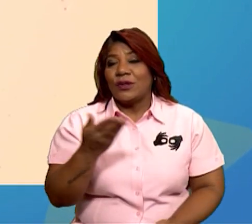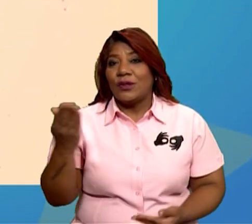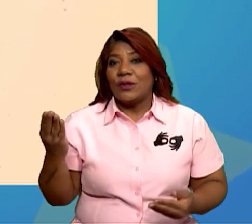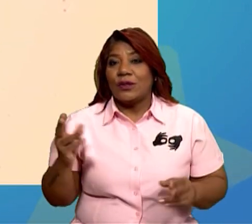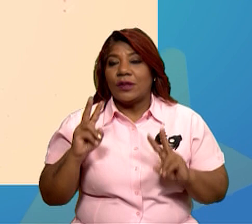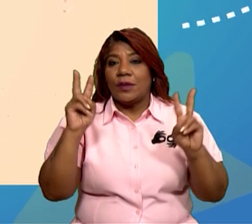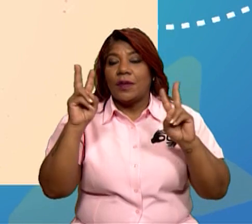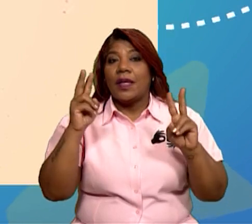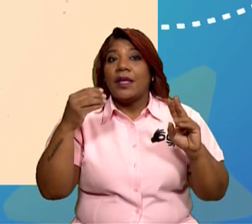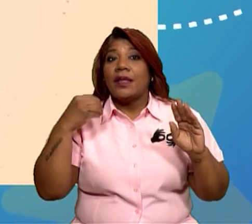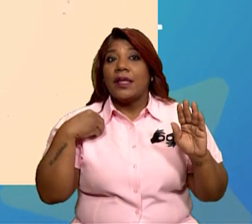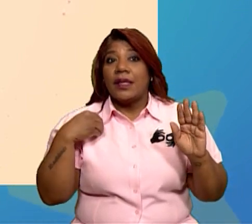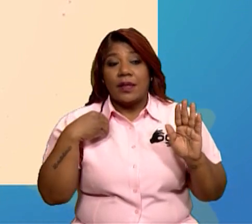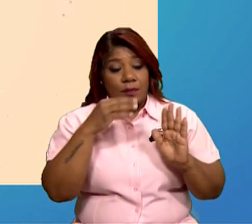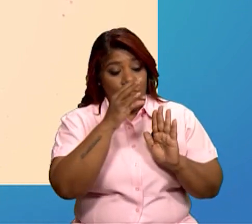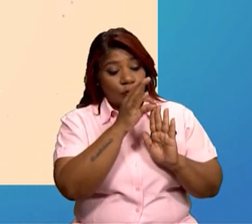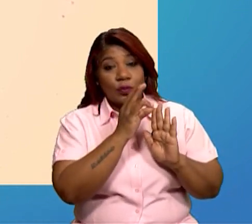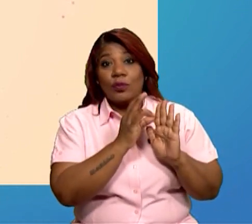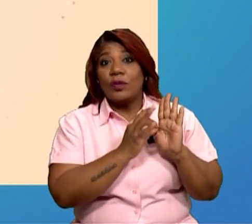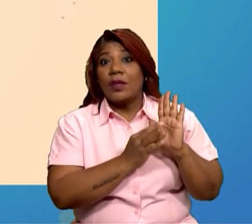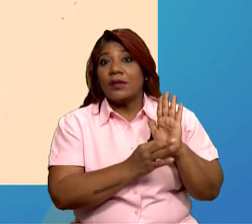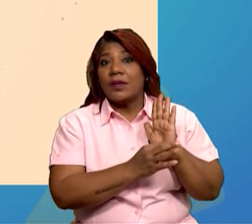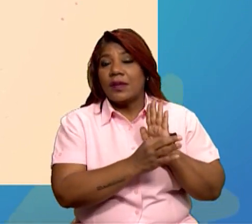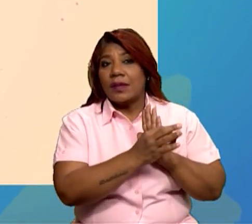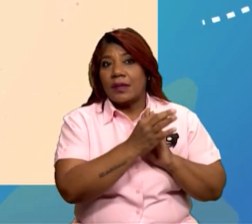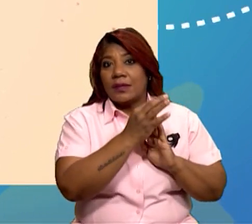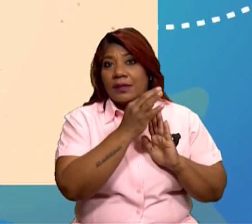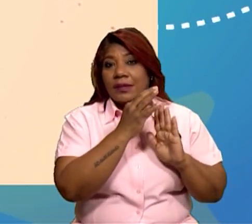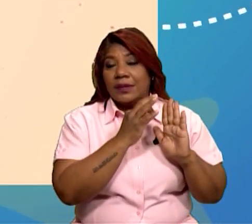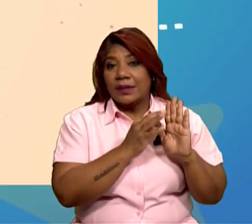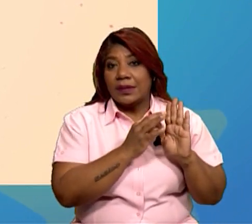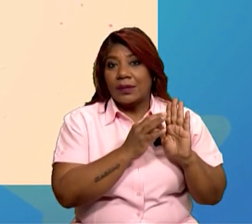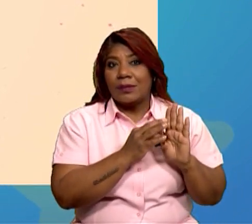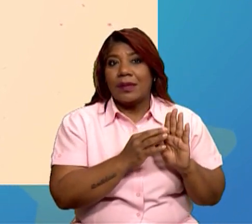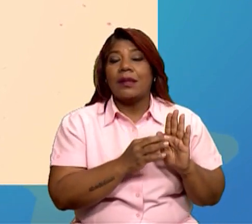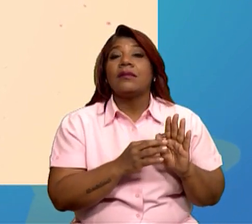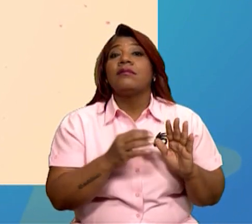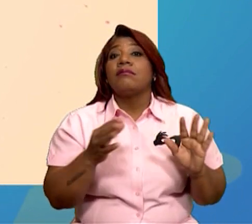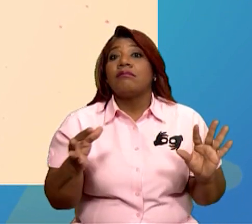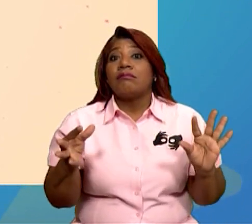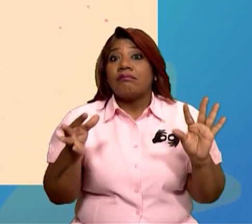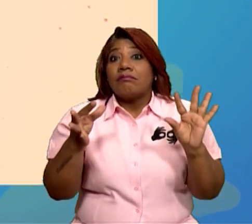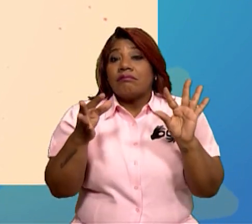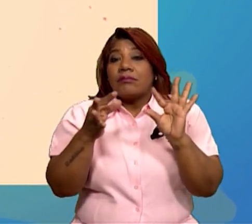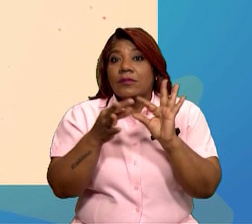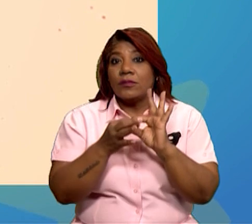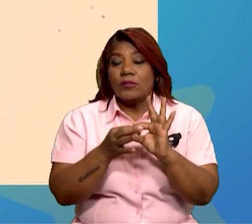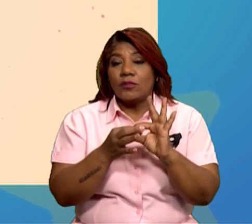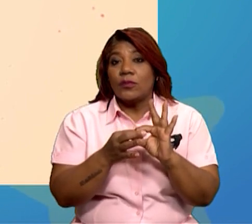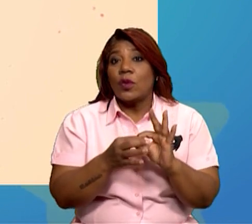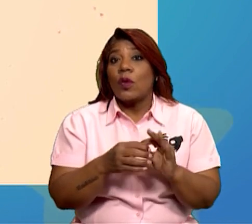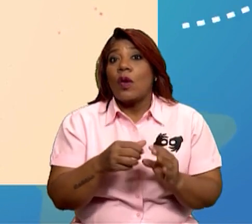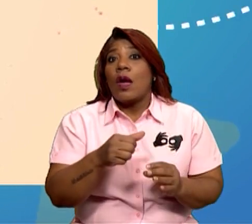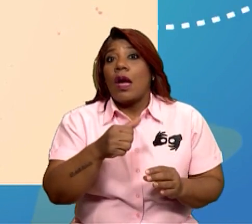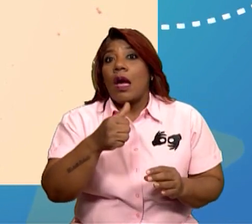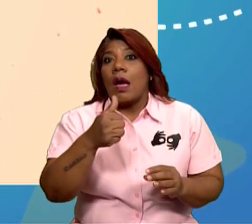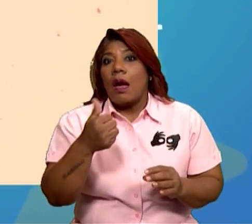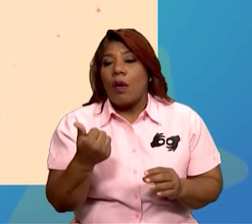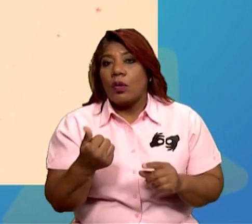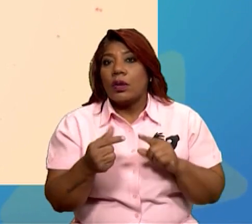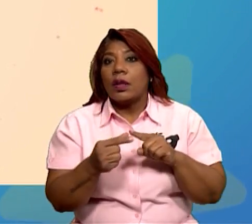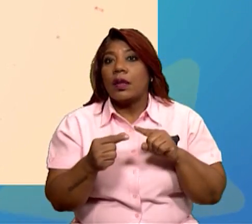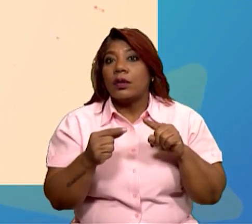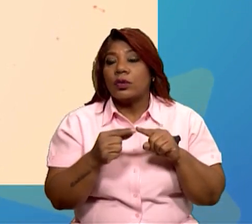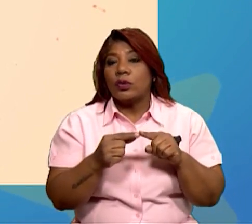una misma célula ancestral prokaryota. Este organismo primitivo se unió o absorbió a otros, y comenzaron a trabajar en